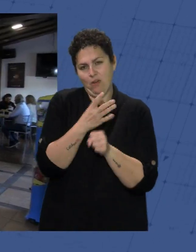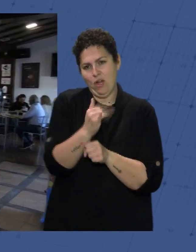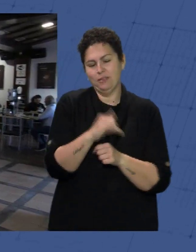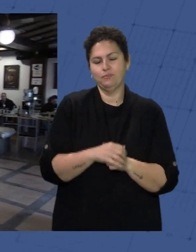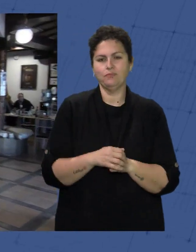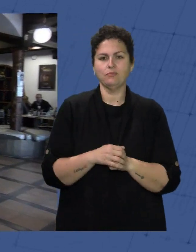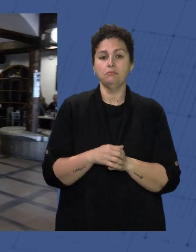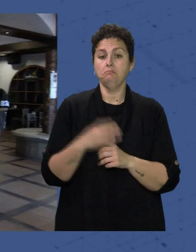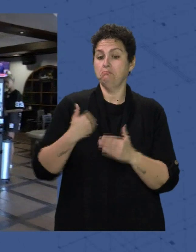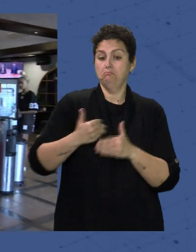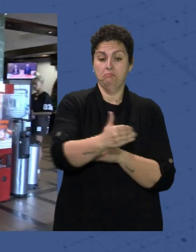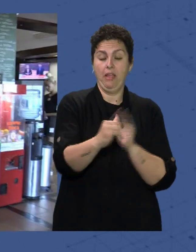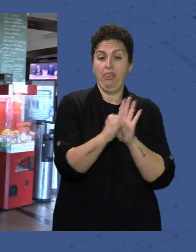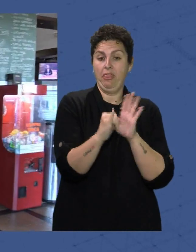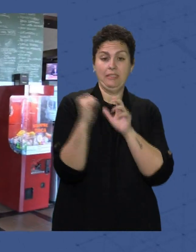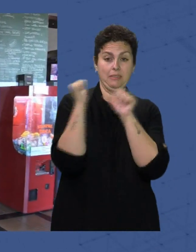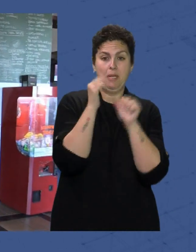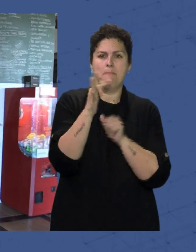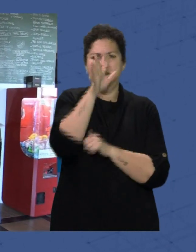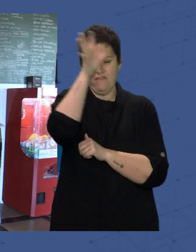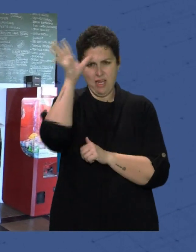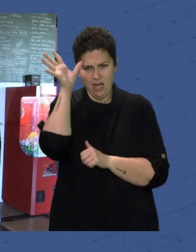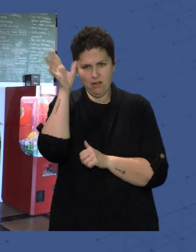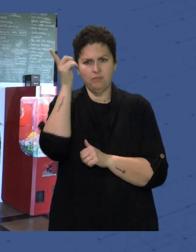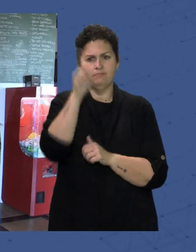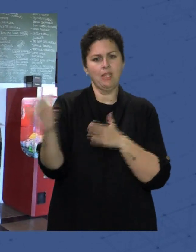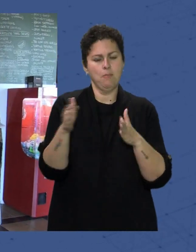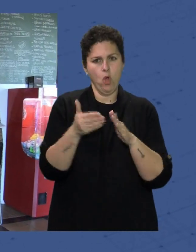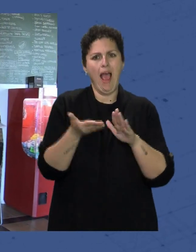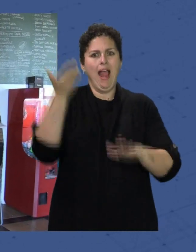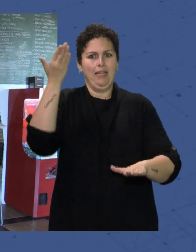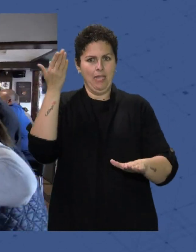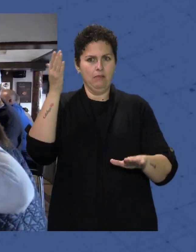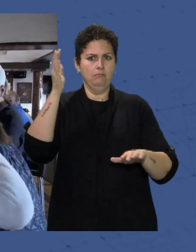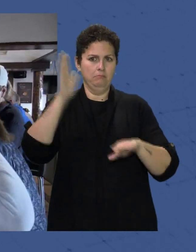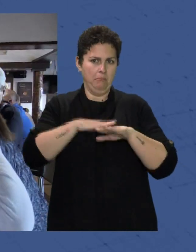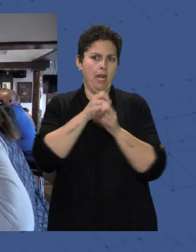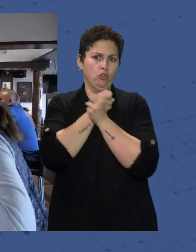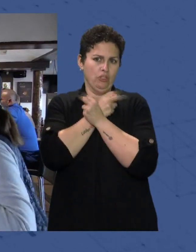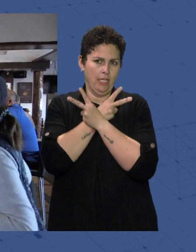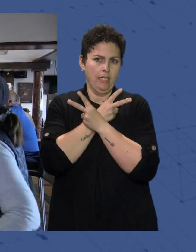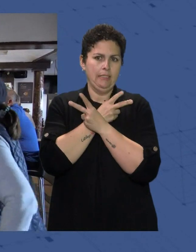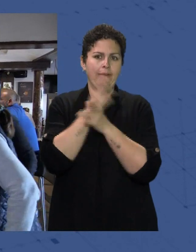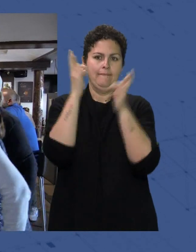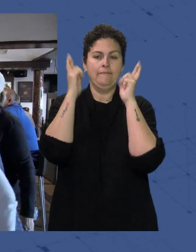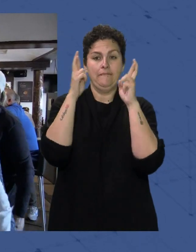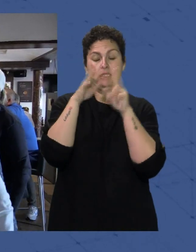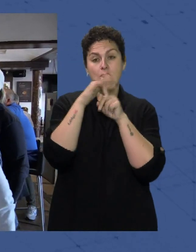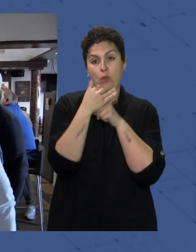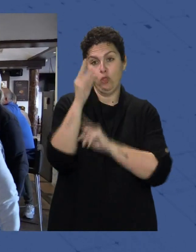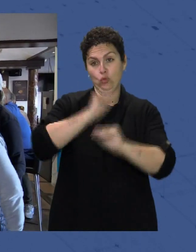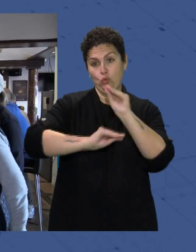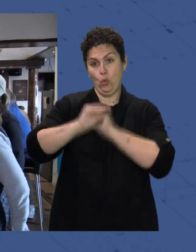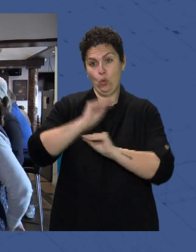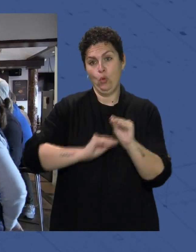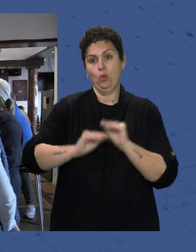la Semana Santa Y también el verano Y con ellos La época alta Para la hostelería Así que esperemos Que la situación Se solucione